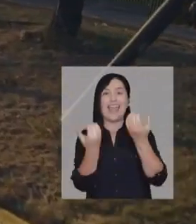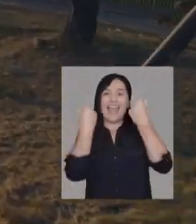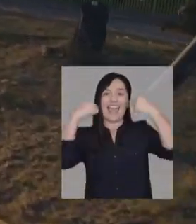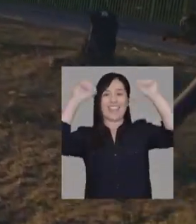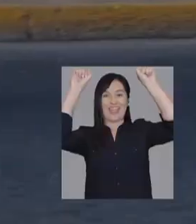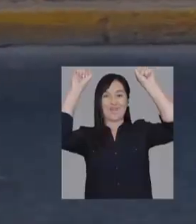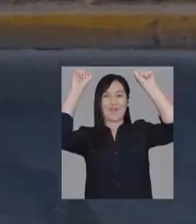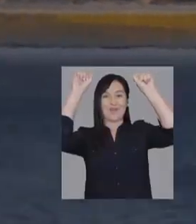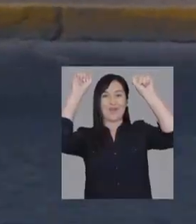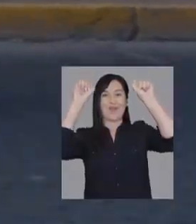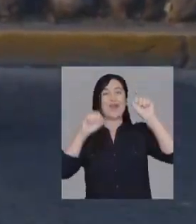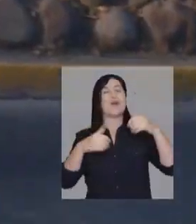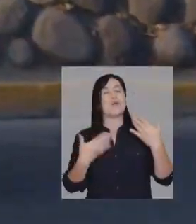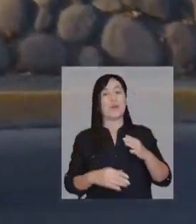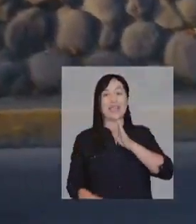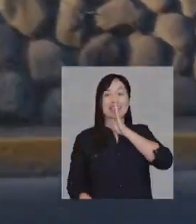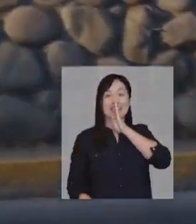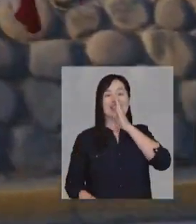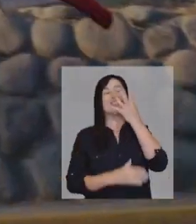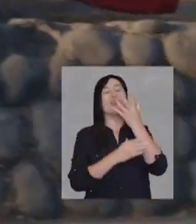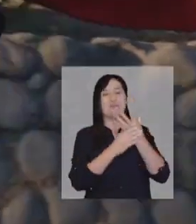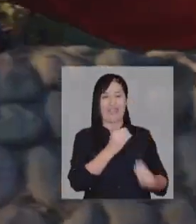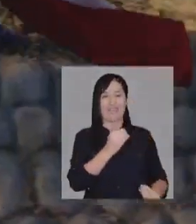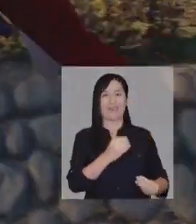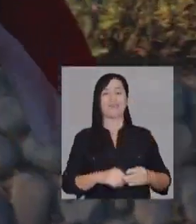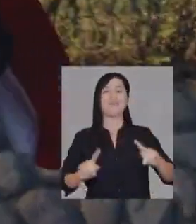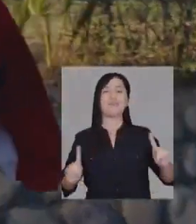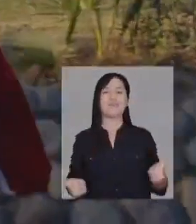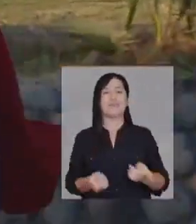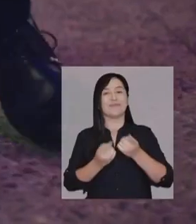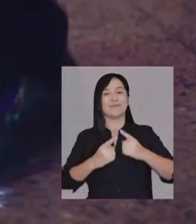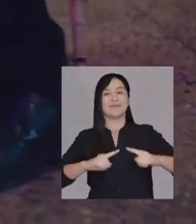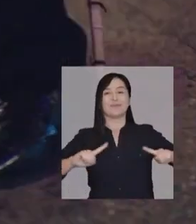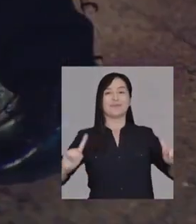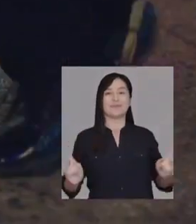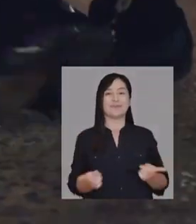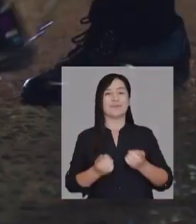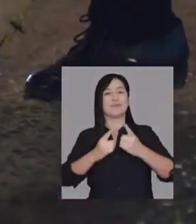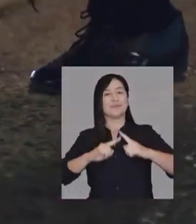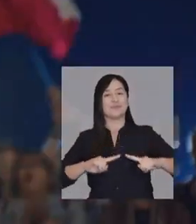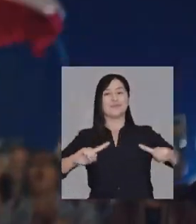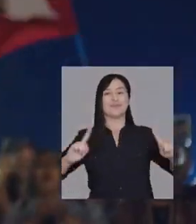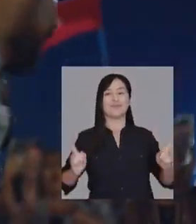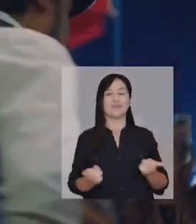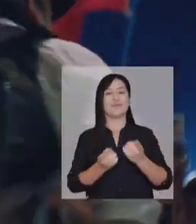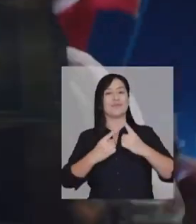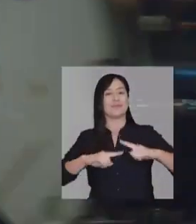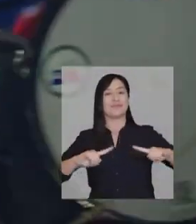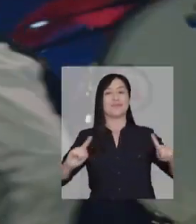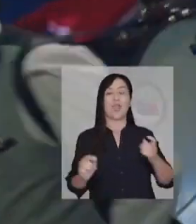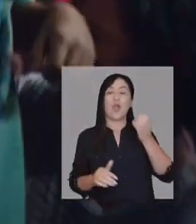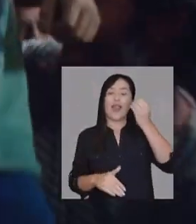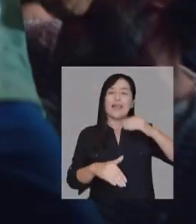voz Y ganamos Por fin Se había acabado el silencio ¿Y el significado de la